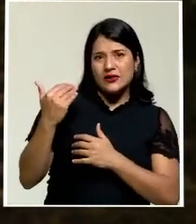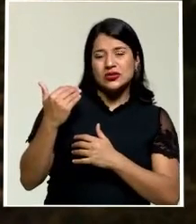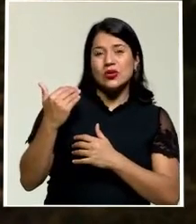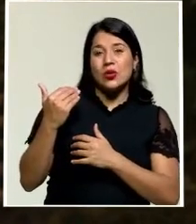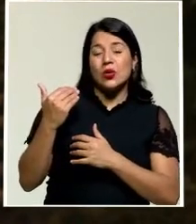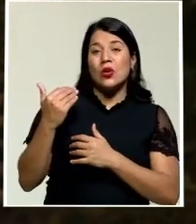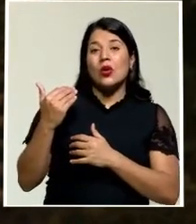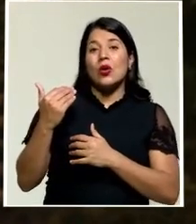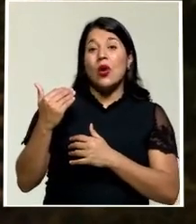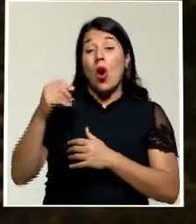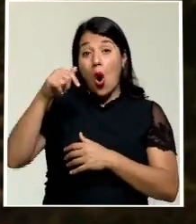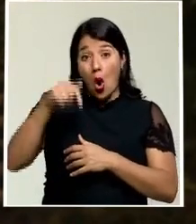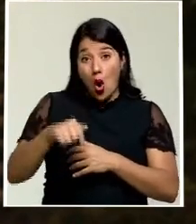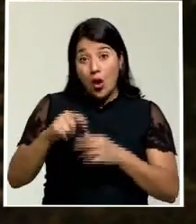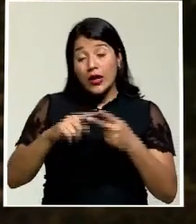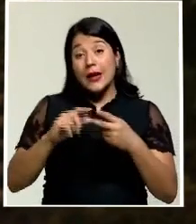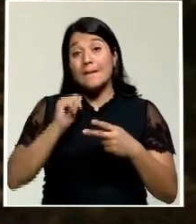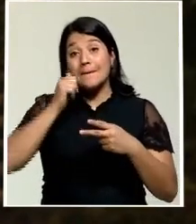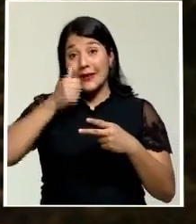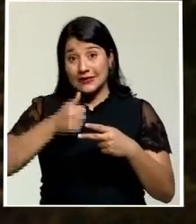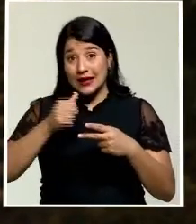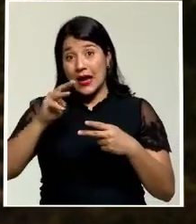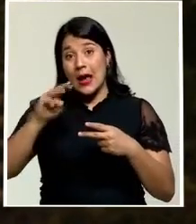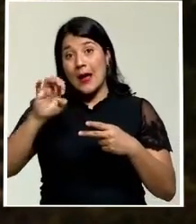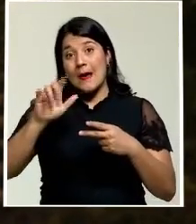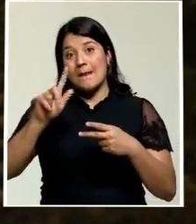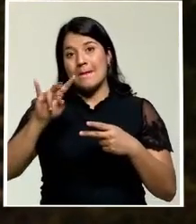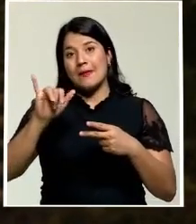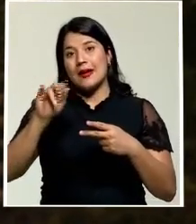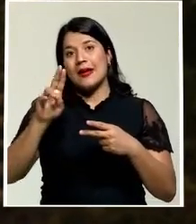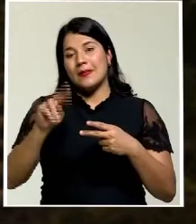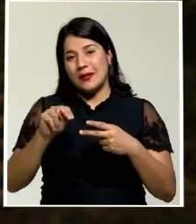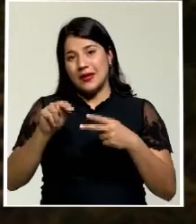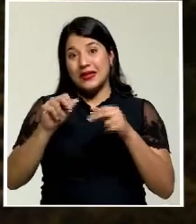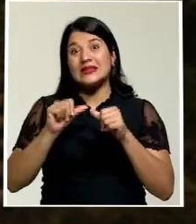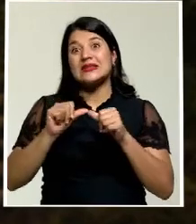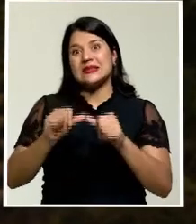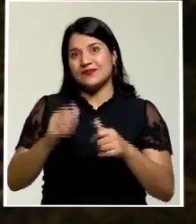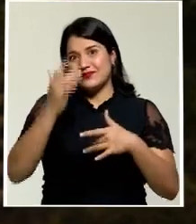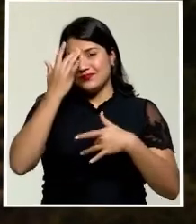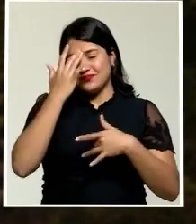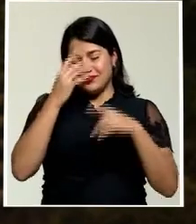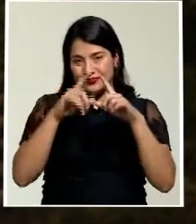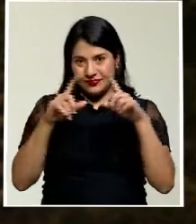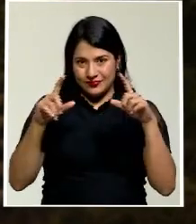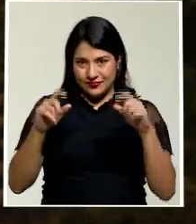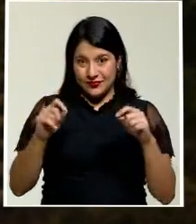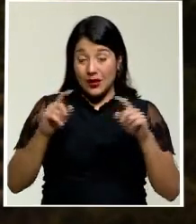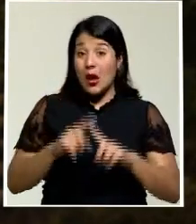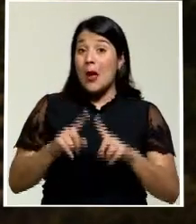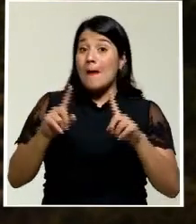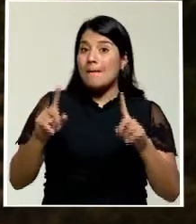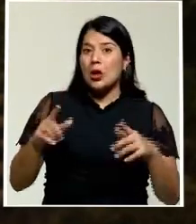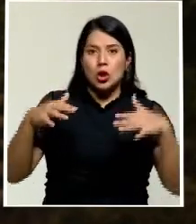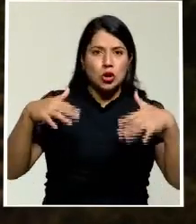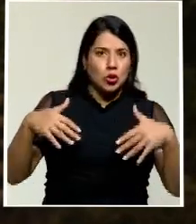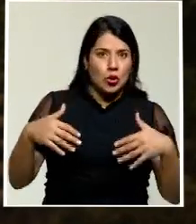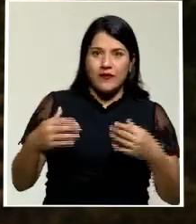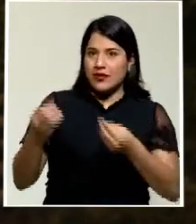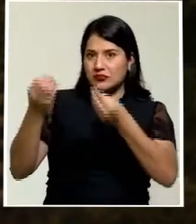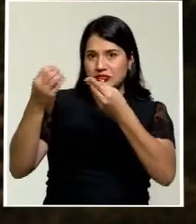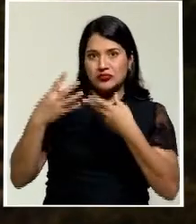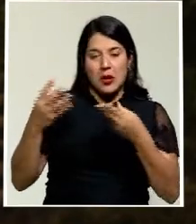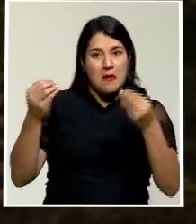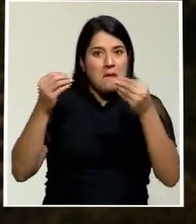tanto hoy como mañana don Melvin se encuentra también incapacitado. Sin embargo, nos han dado mayores detalles